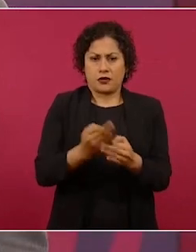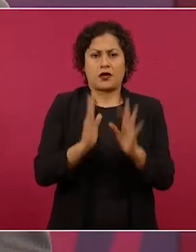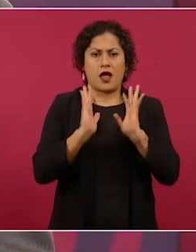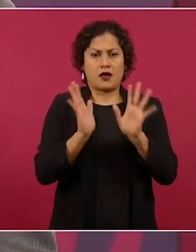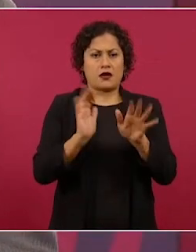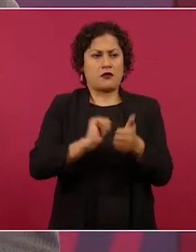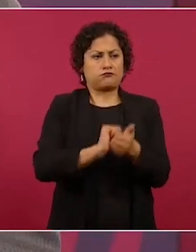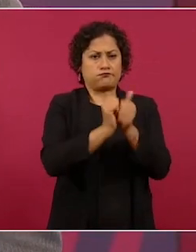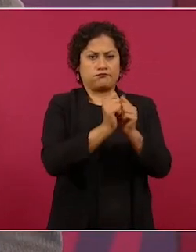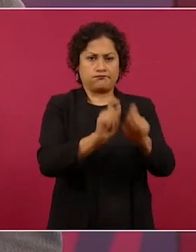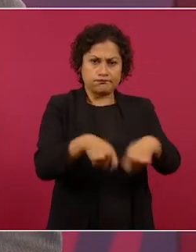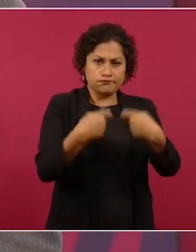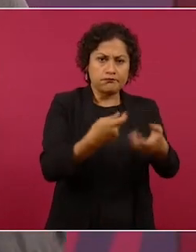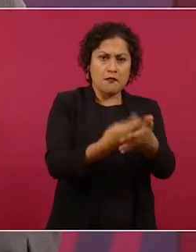todos.